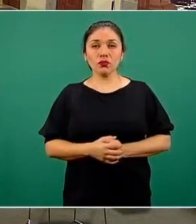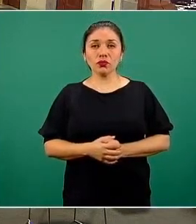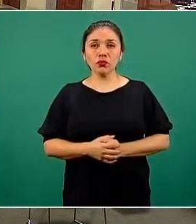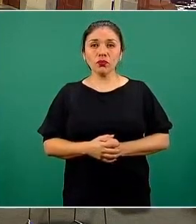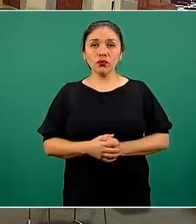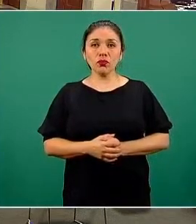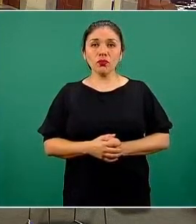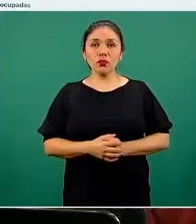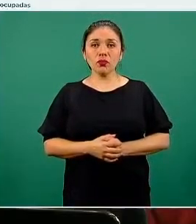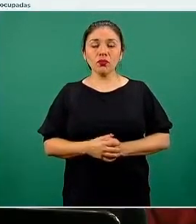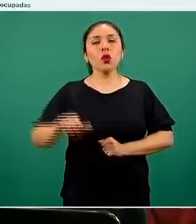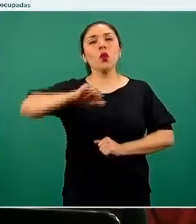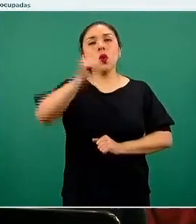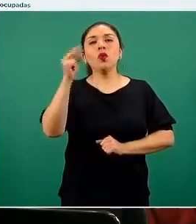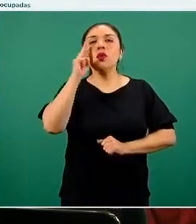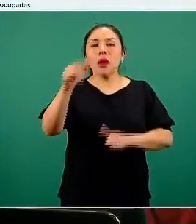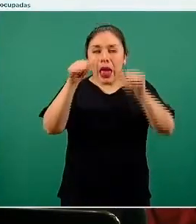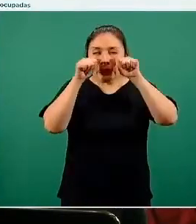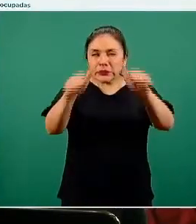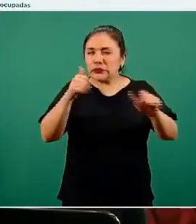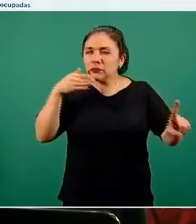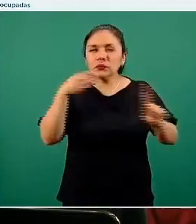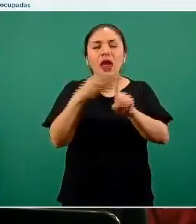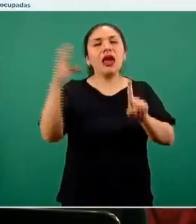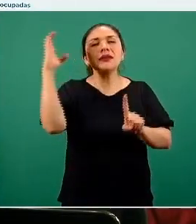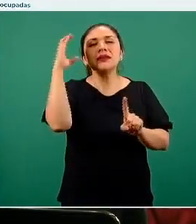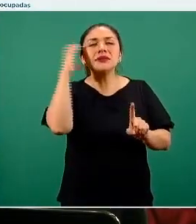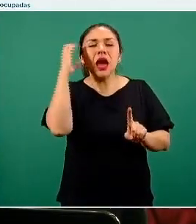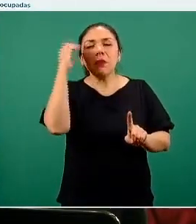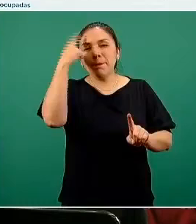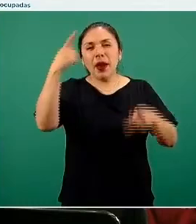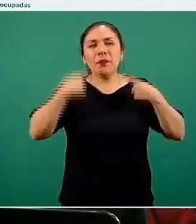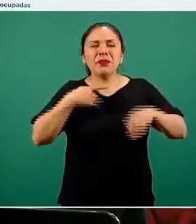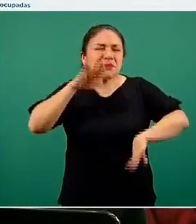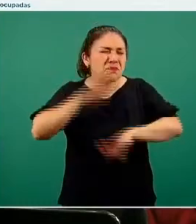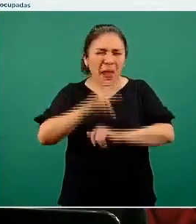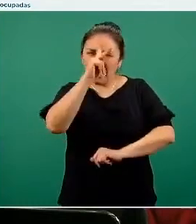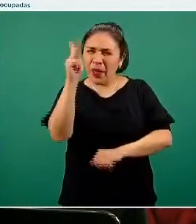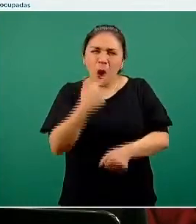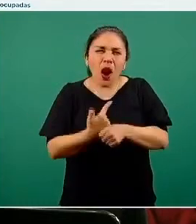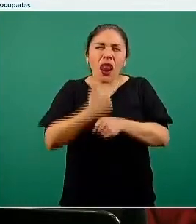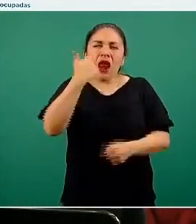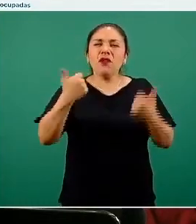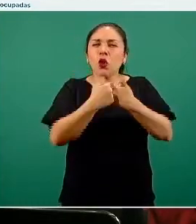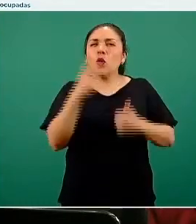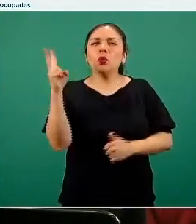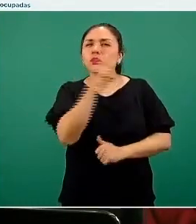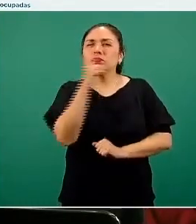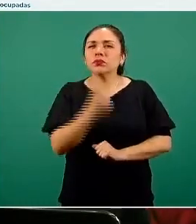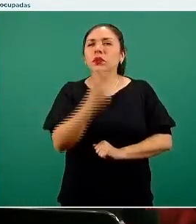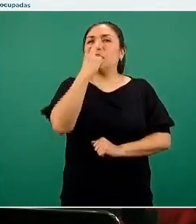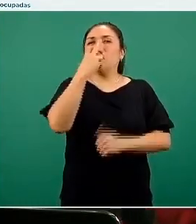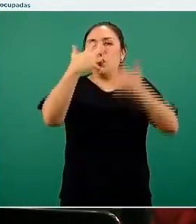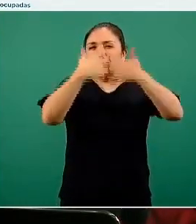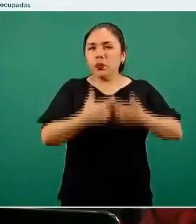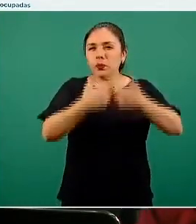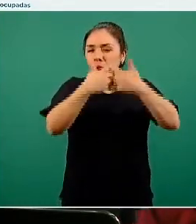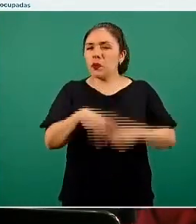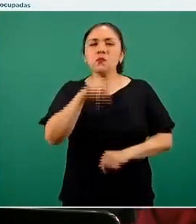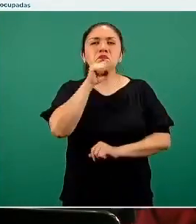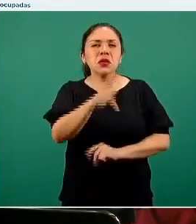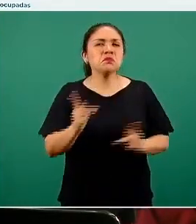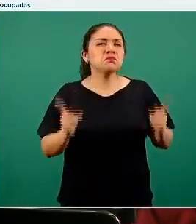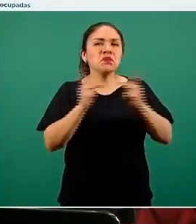focalizamos a las camas con ventilador, que son para los pacientes más críticos. Los números también son similares a las últimas